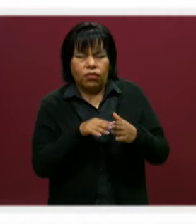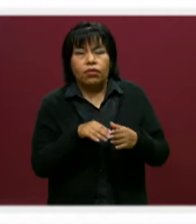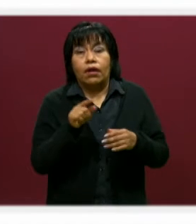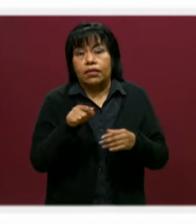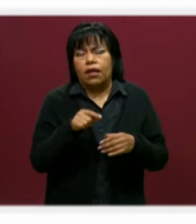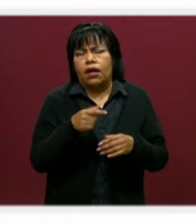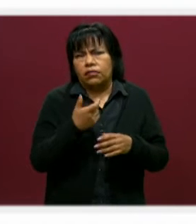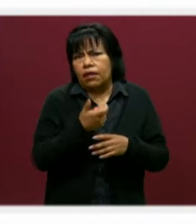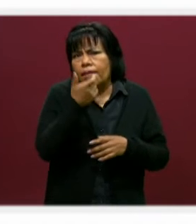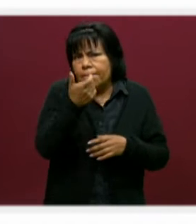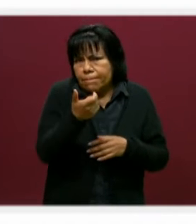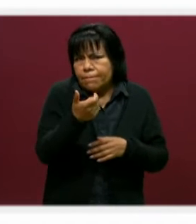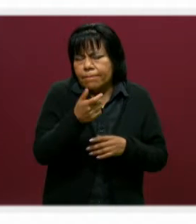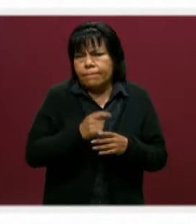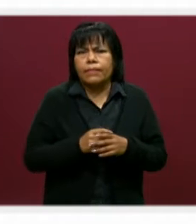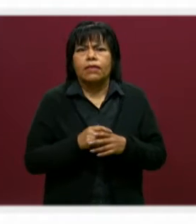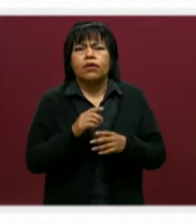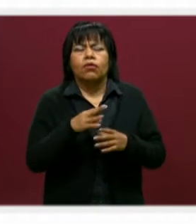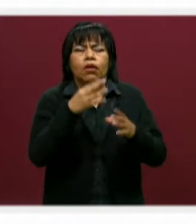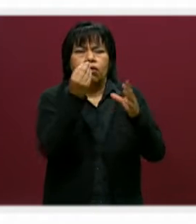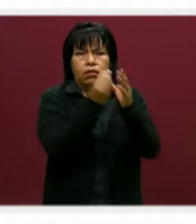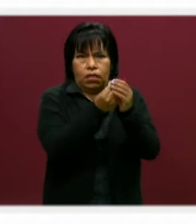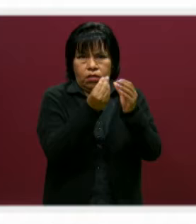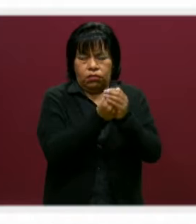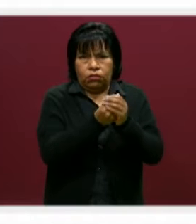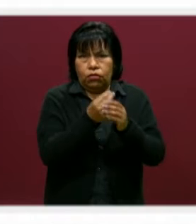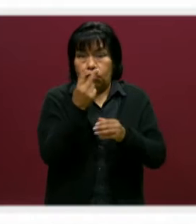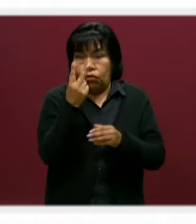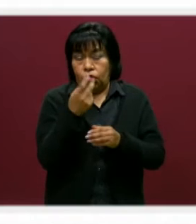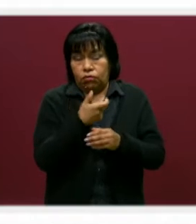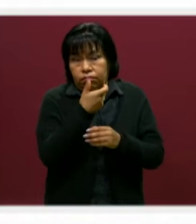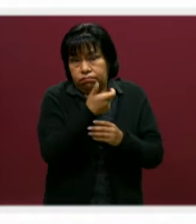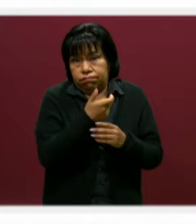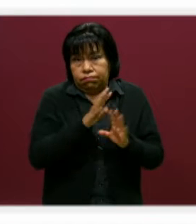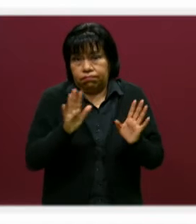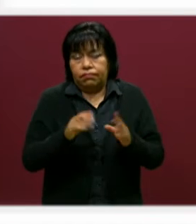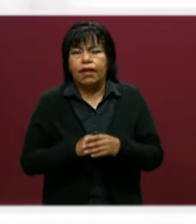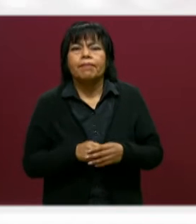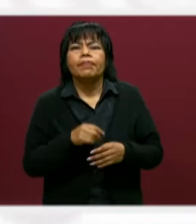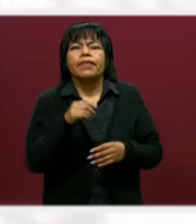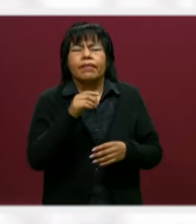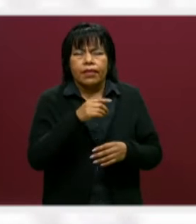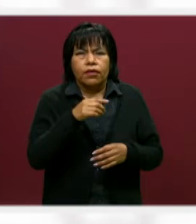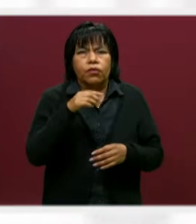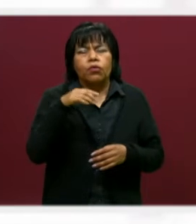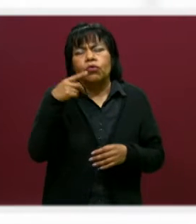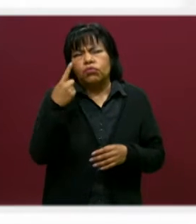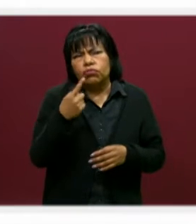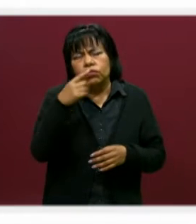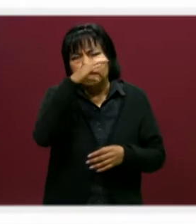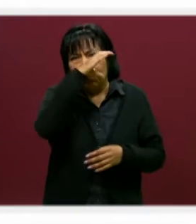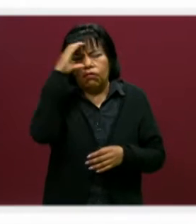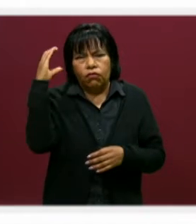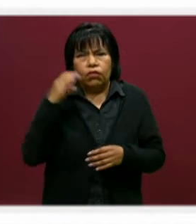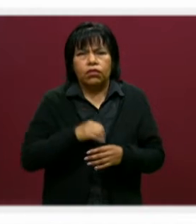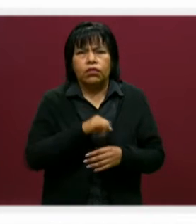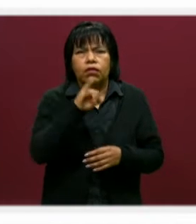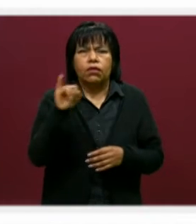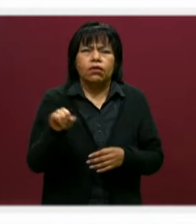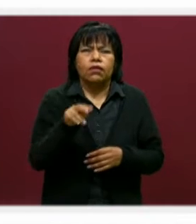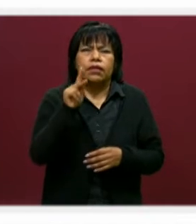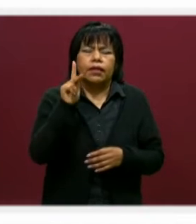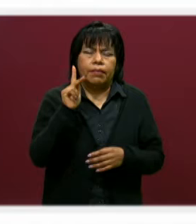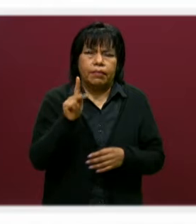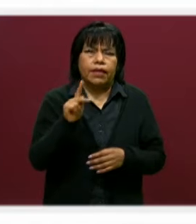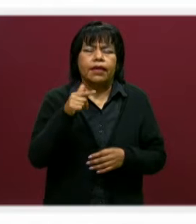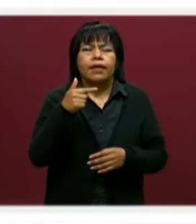del examen de admisión y del curso propedéutico. También deben de contar con una fotografía en formato JPG